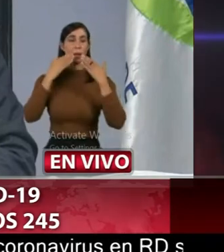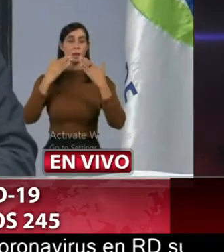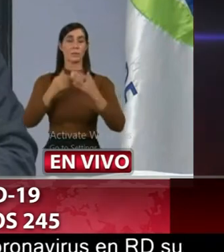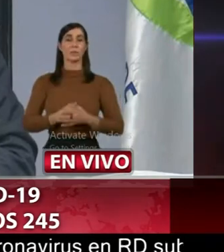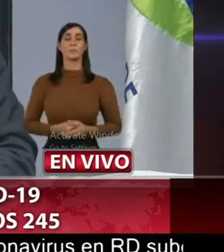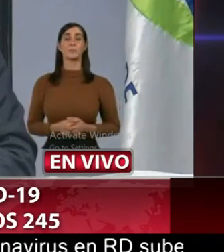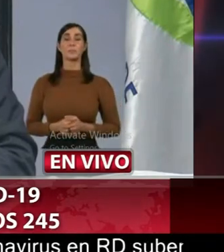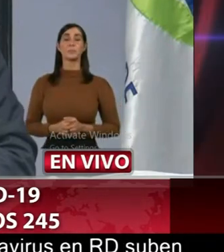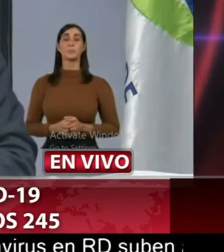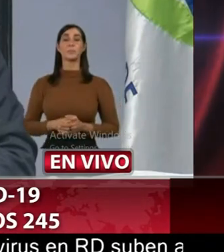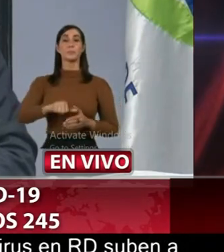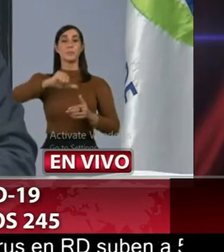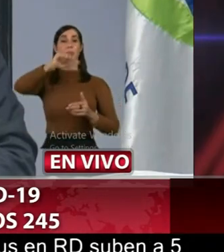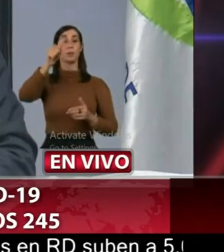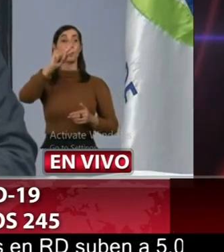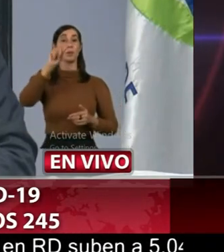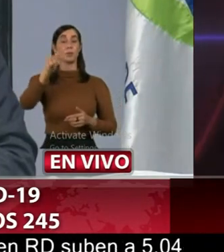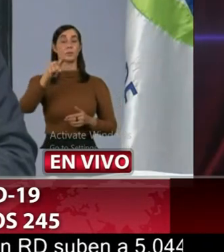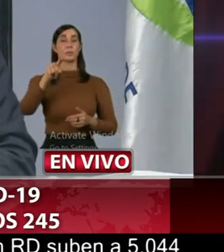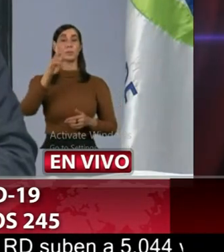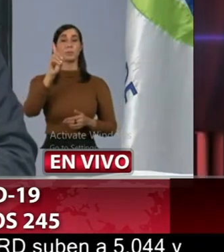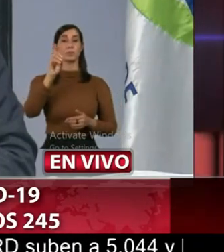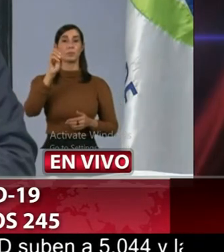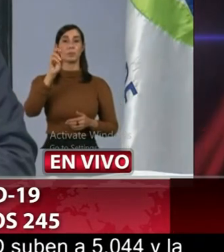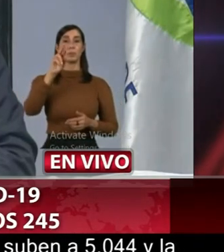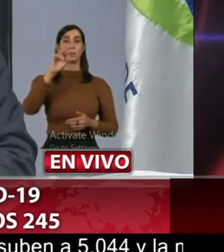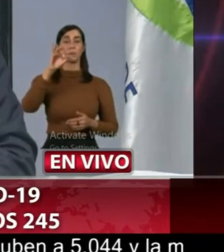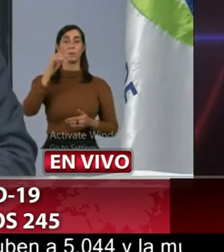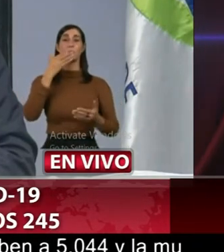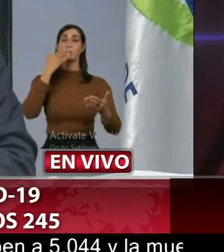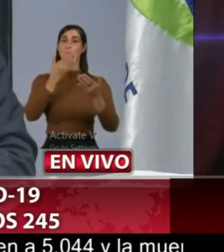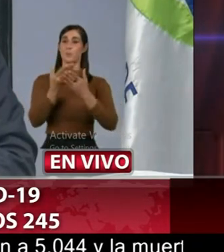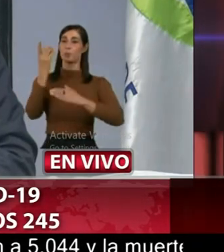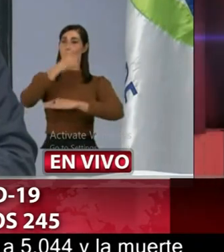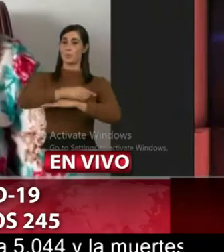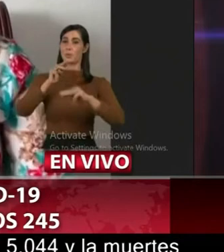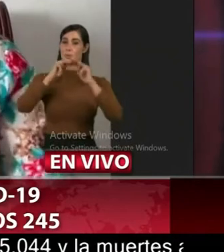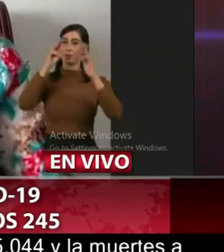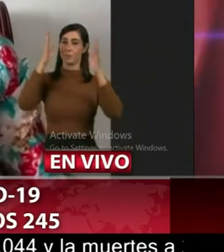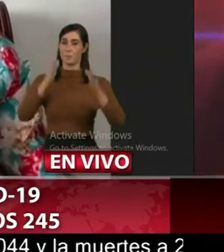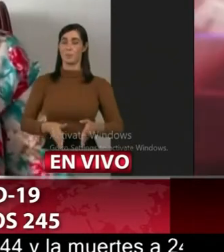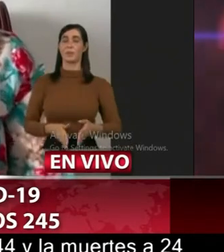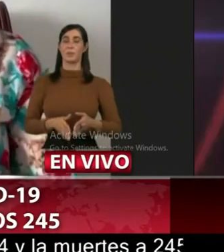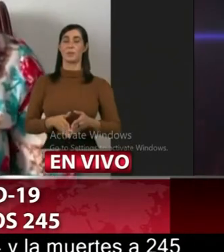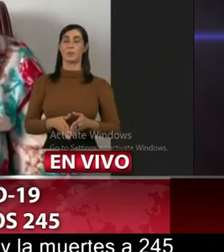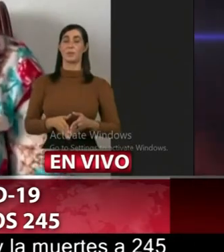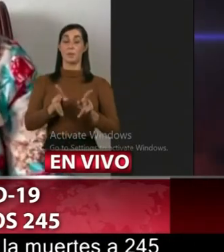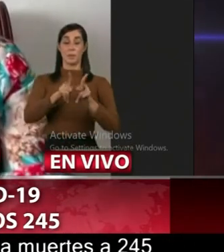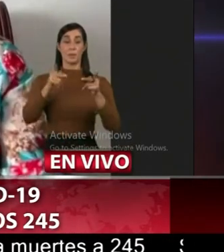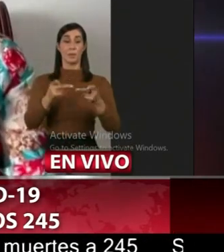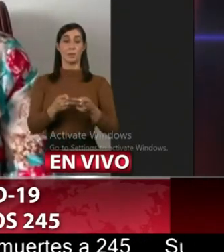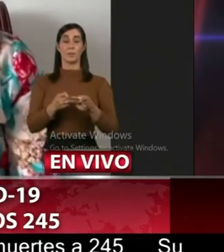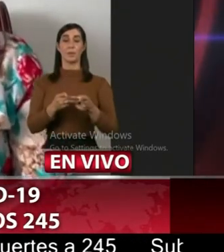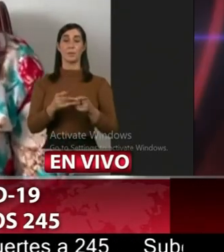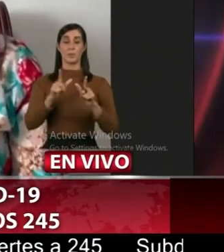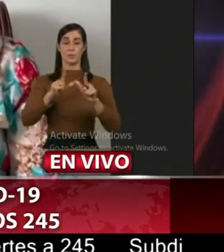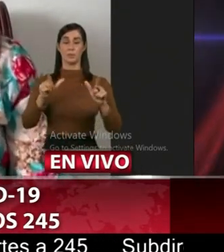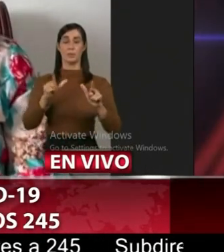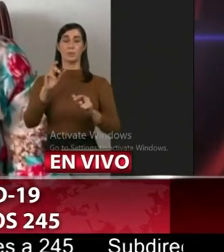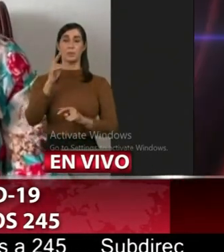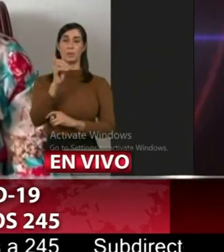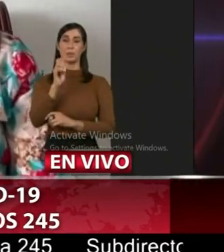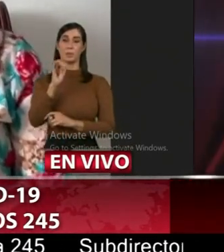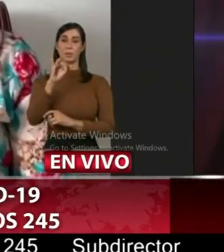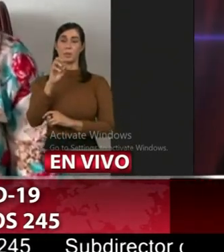Atahualpa pasamos a Doris Pantaleón buenos días ministro Doris Pantaleón periódico distingario ministro